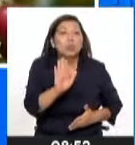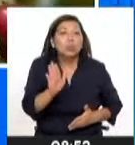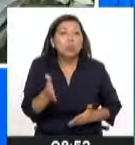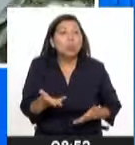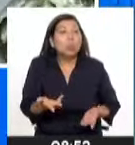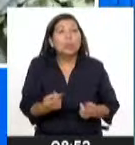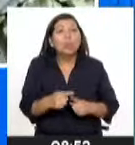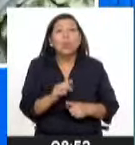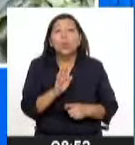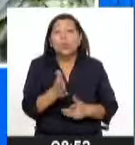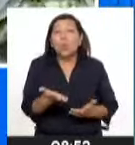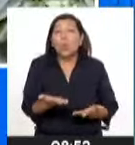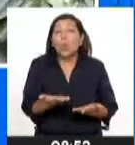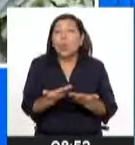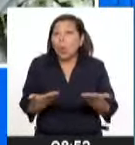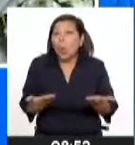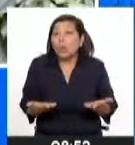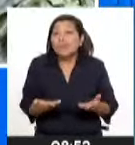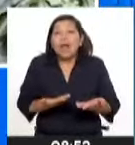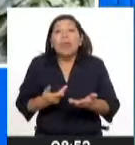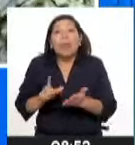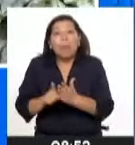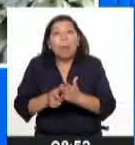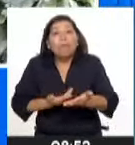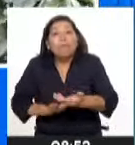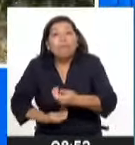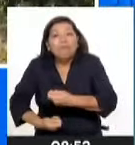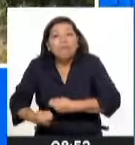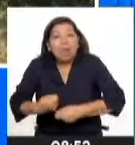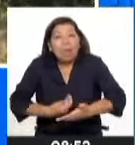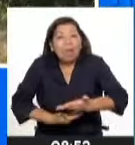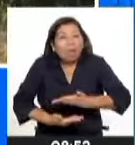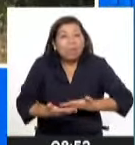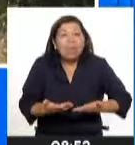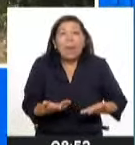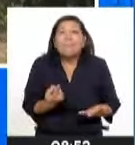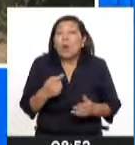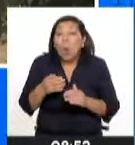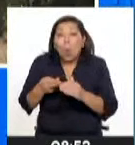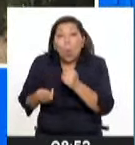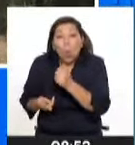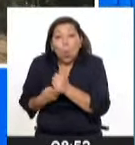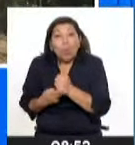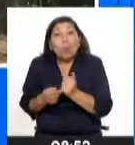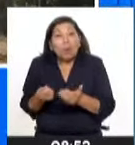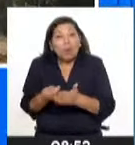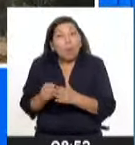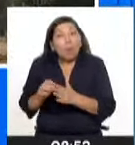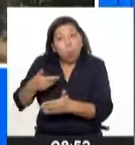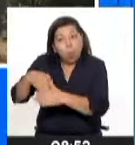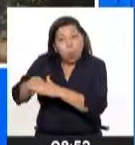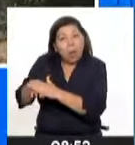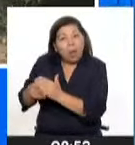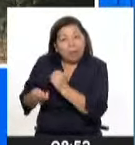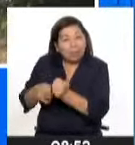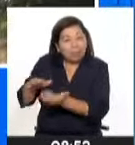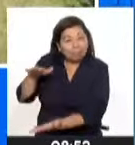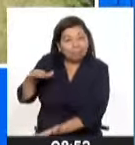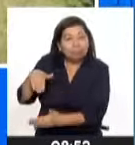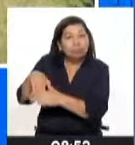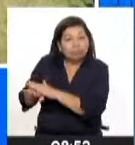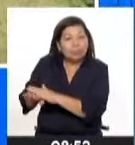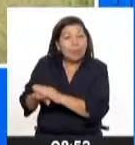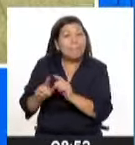significativa las condiciones de comercialización, porque les va a generar economía de escala en algunas actividades.